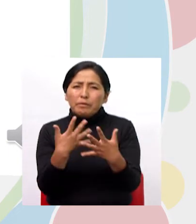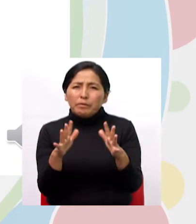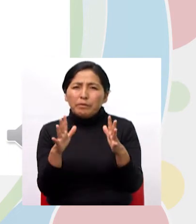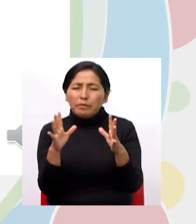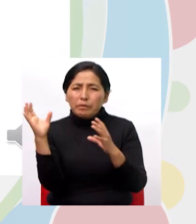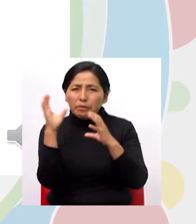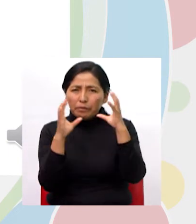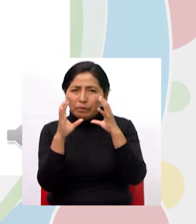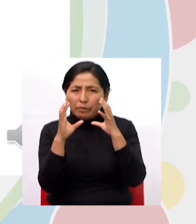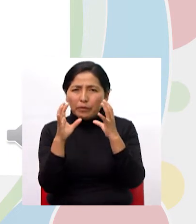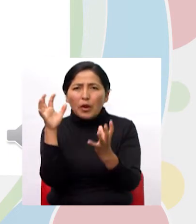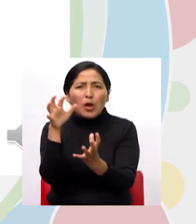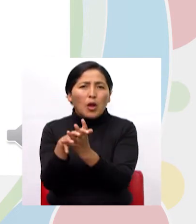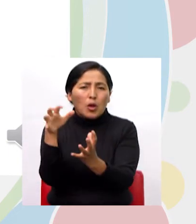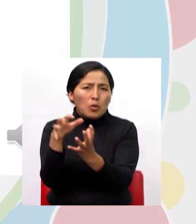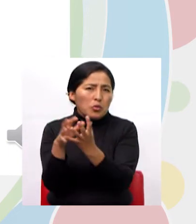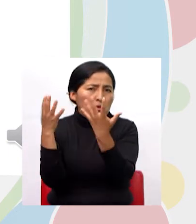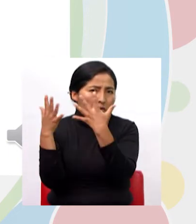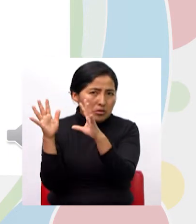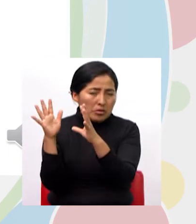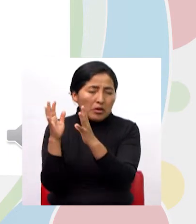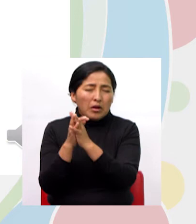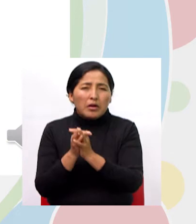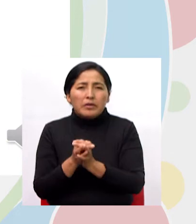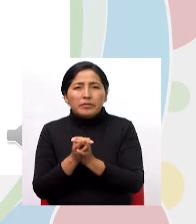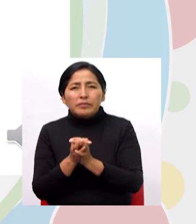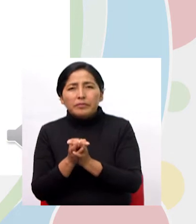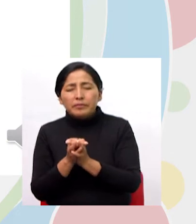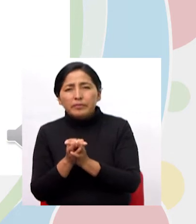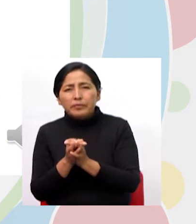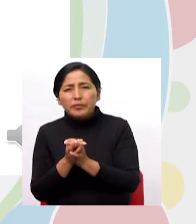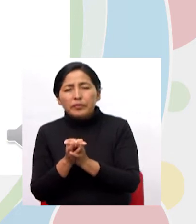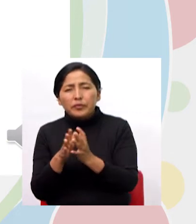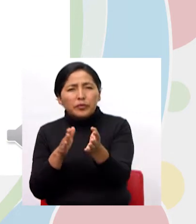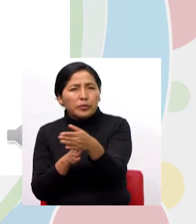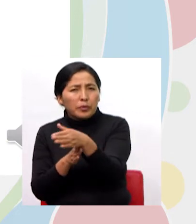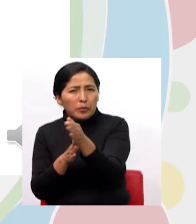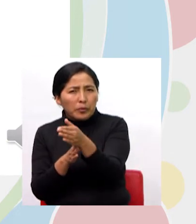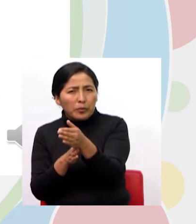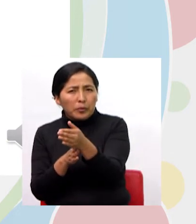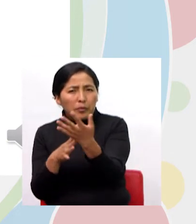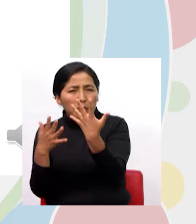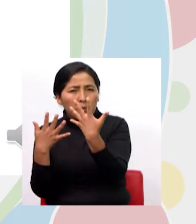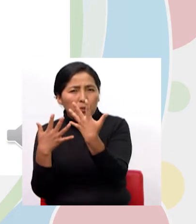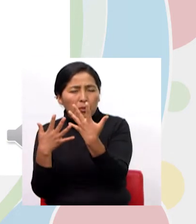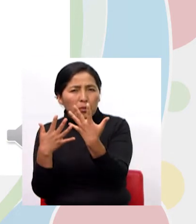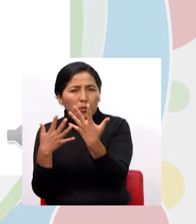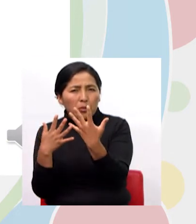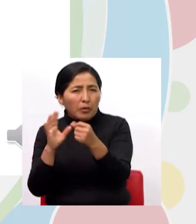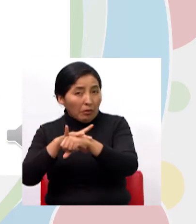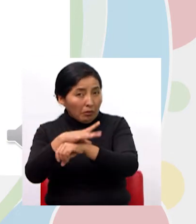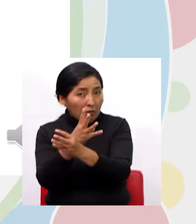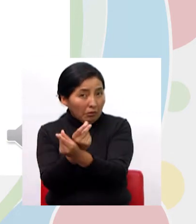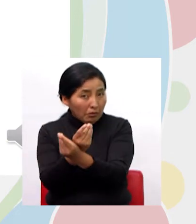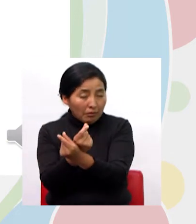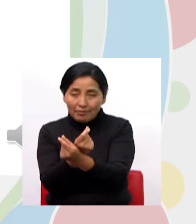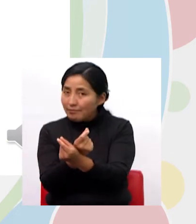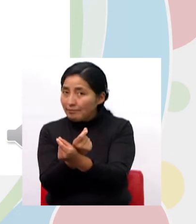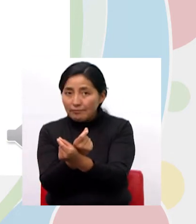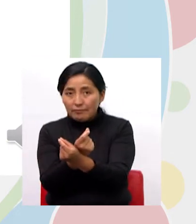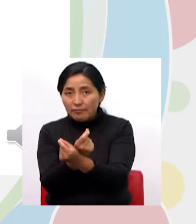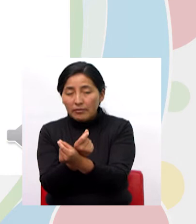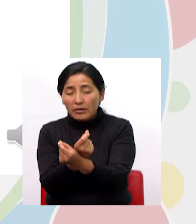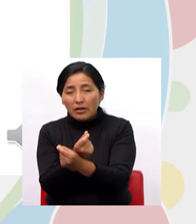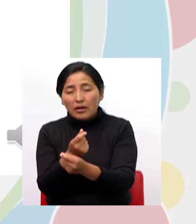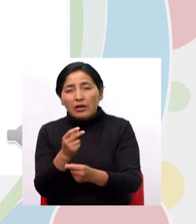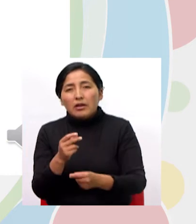el cocodrilo ya hemos respondido ¿el pez será terrestre? no, no es